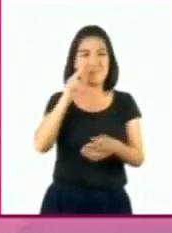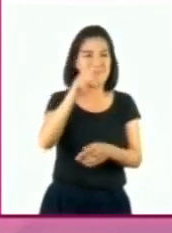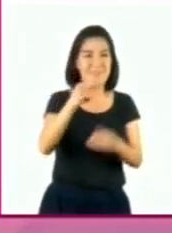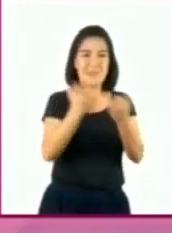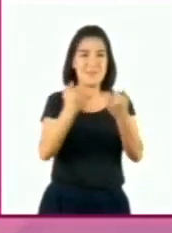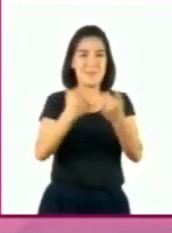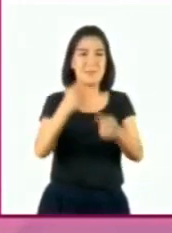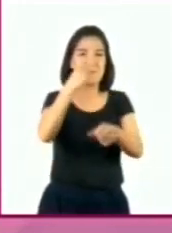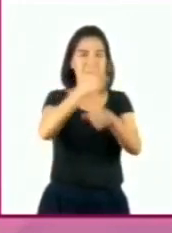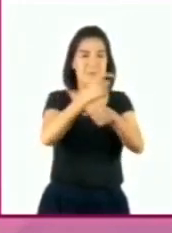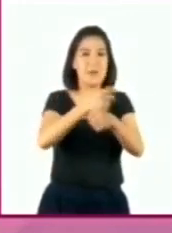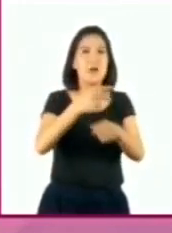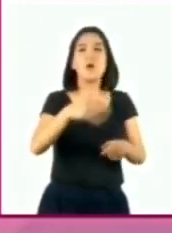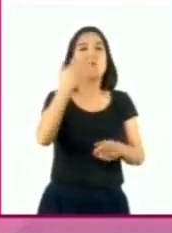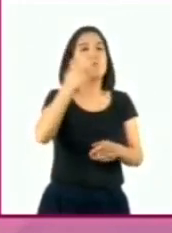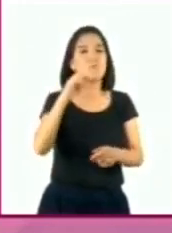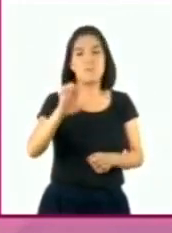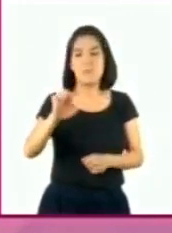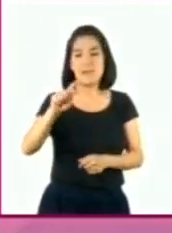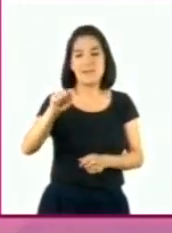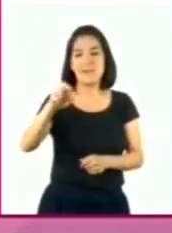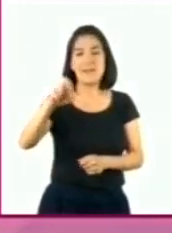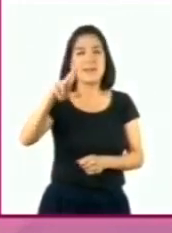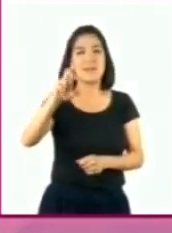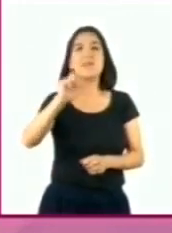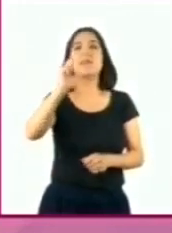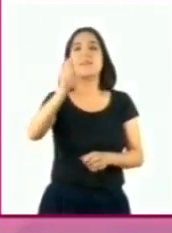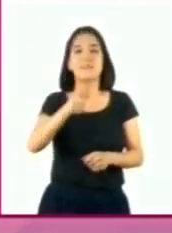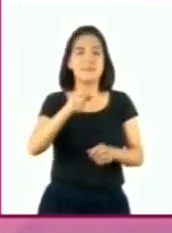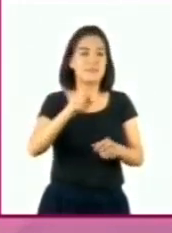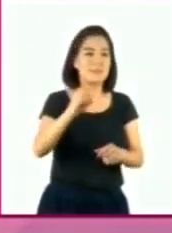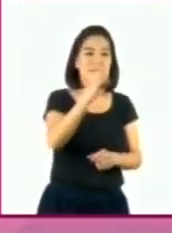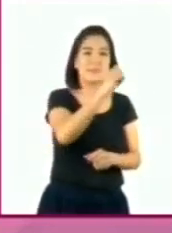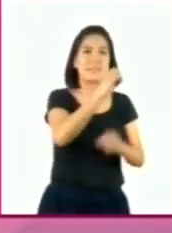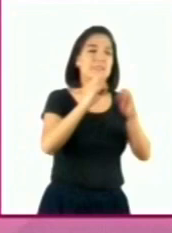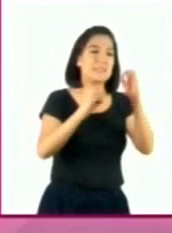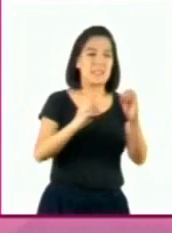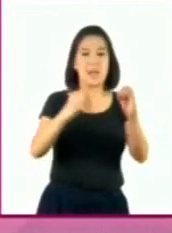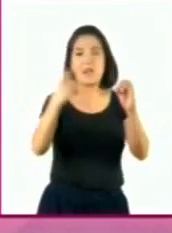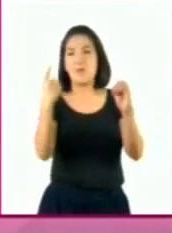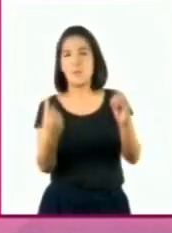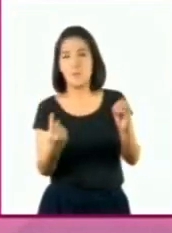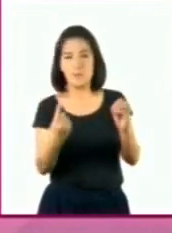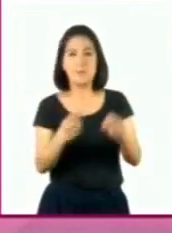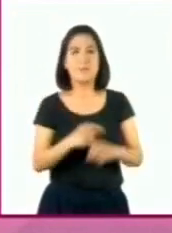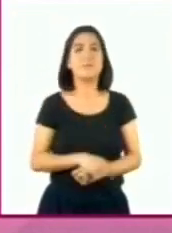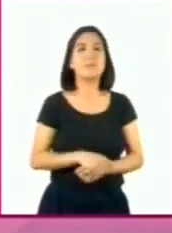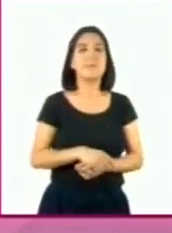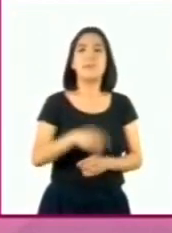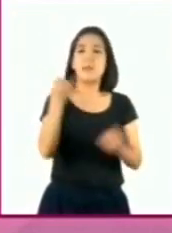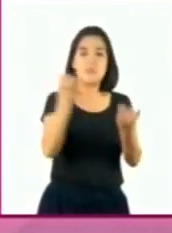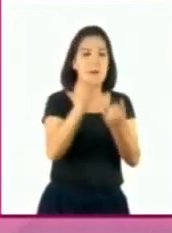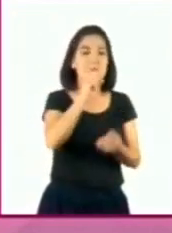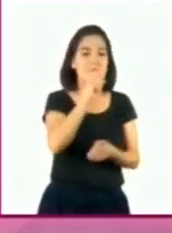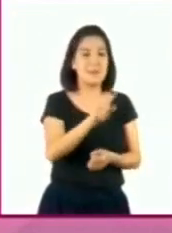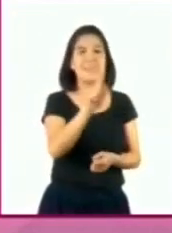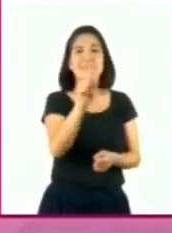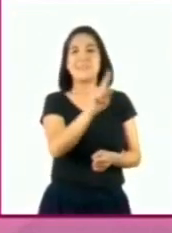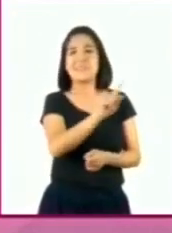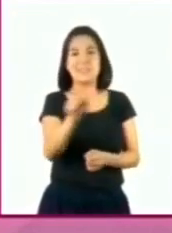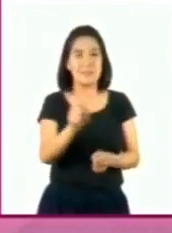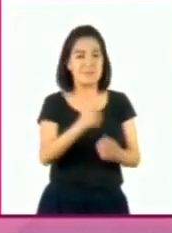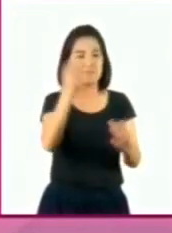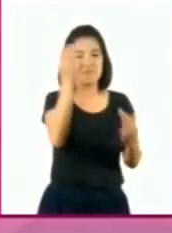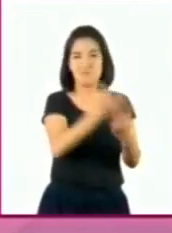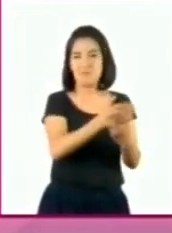no hay un número entero, es decir, estamos entre cero y uno. Vamos a dividir en 100 partes iguales la distancia